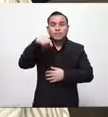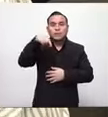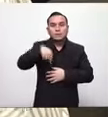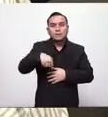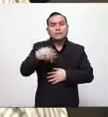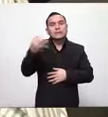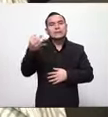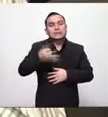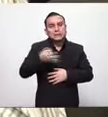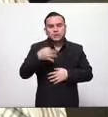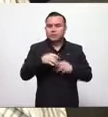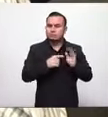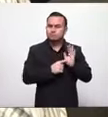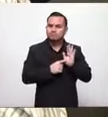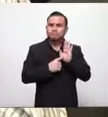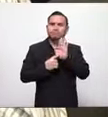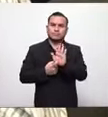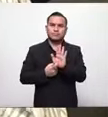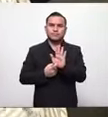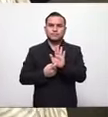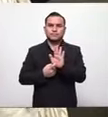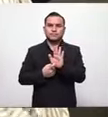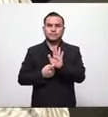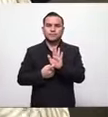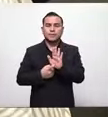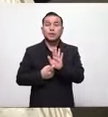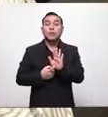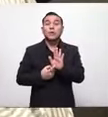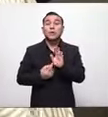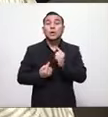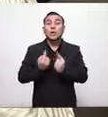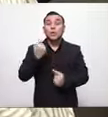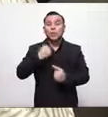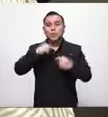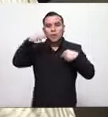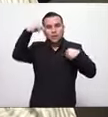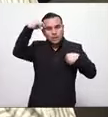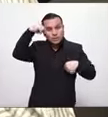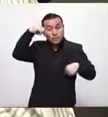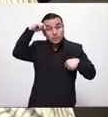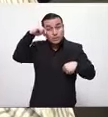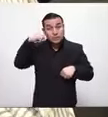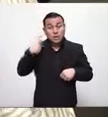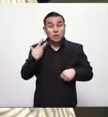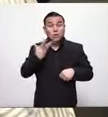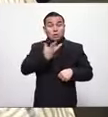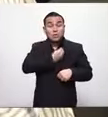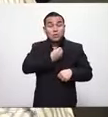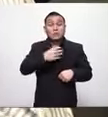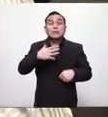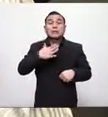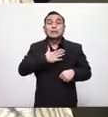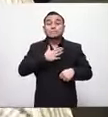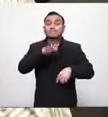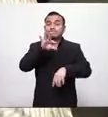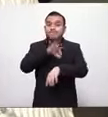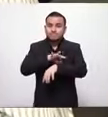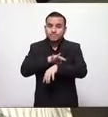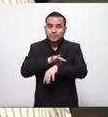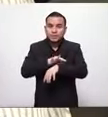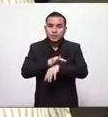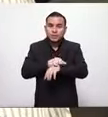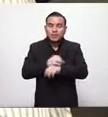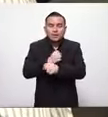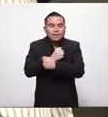vamos a demostrar el nivel de conciencia que tenemos conciencia social